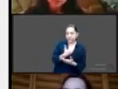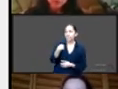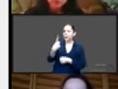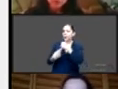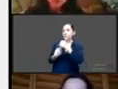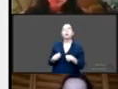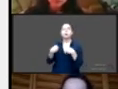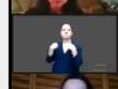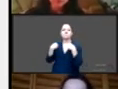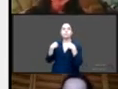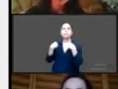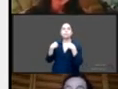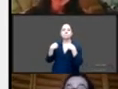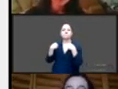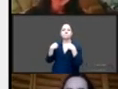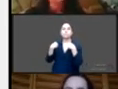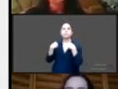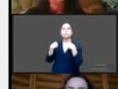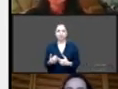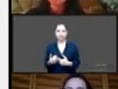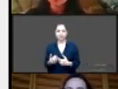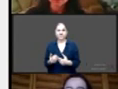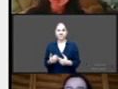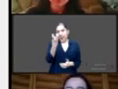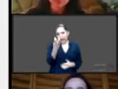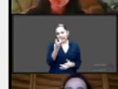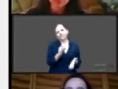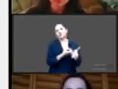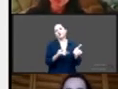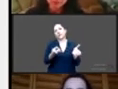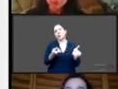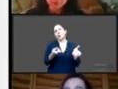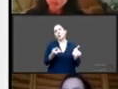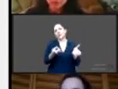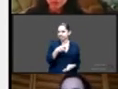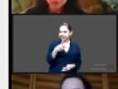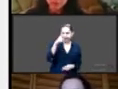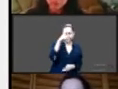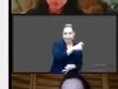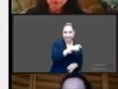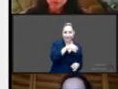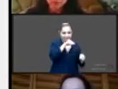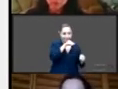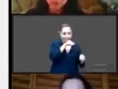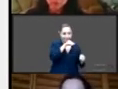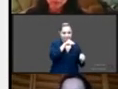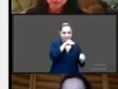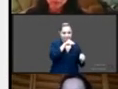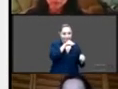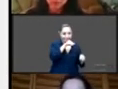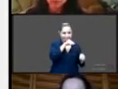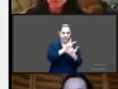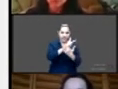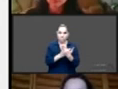un riesgo doble, un reto, perdón, doble a las políticas públicas de nuestro país, la heterogeneidad entre las entidades federativas